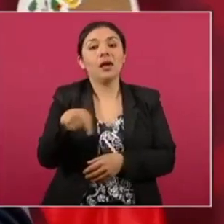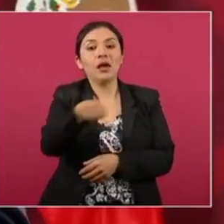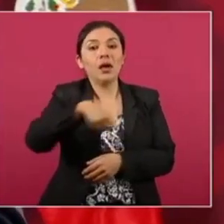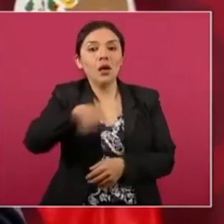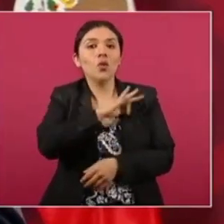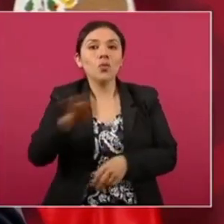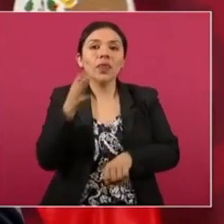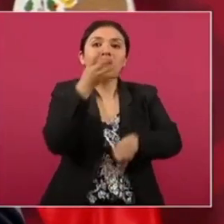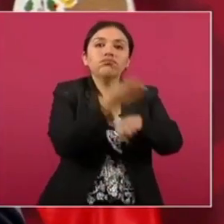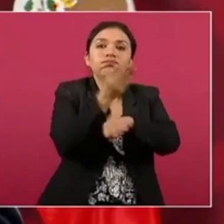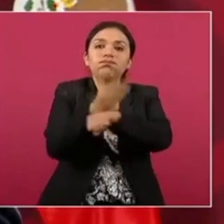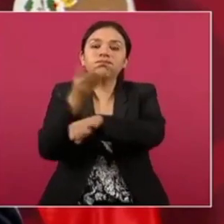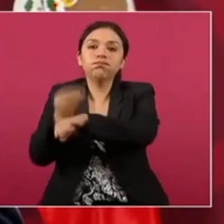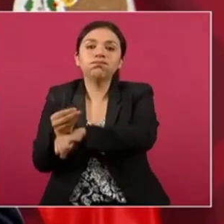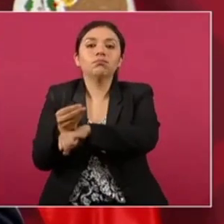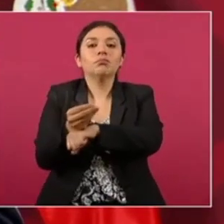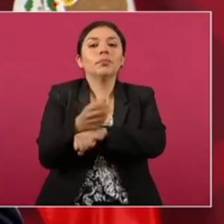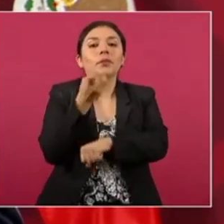reparar